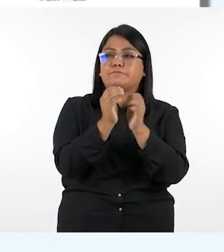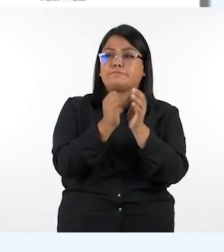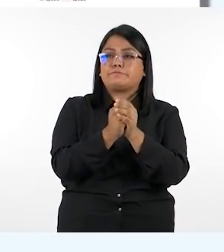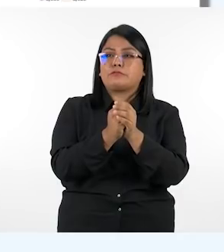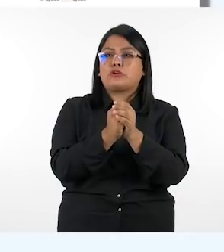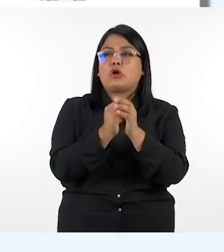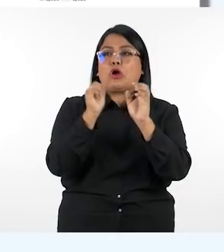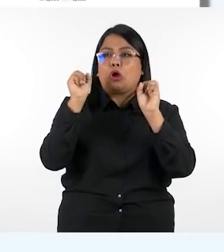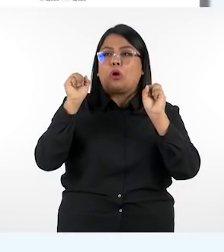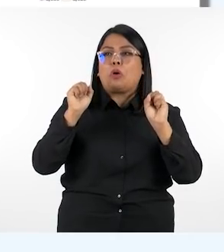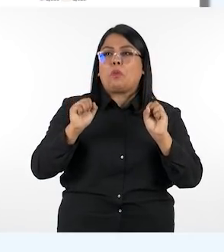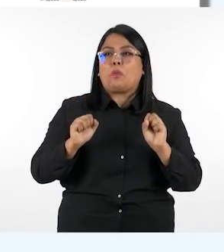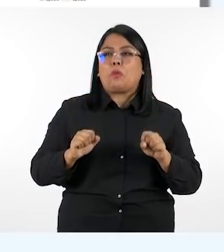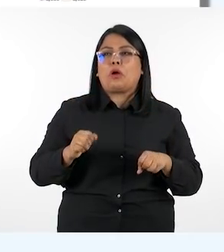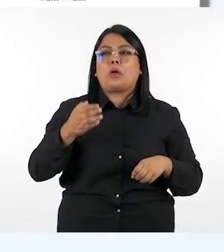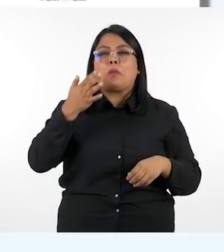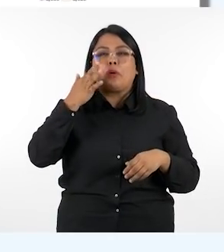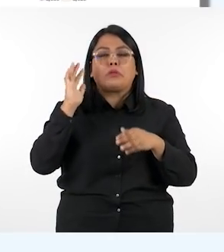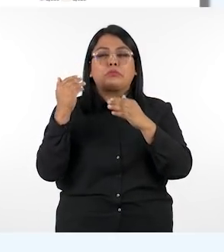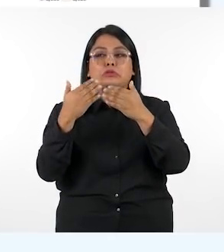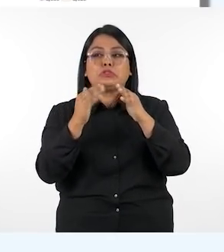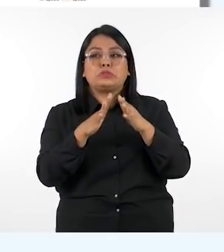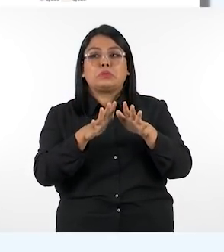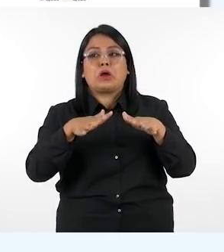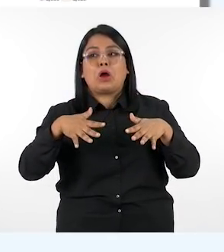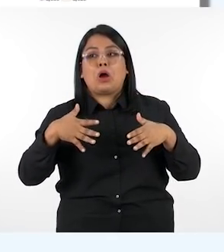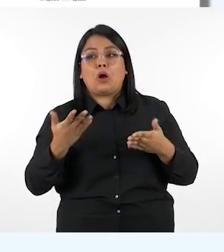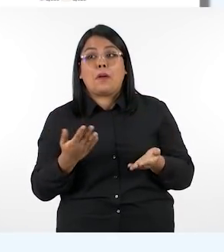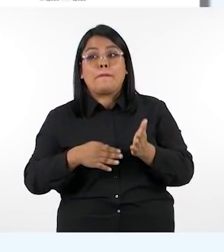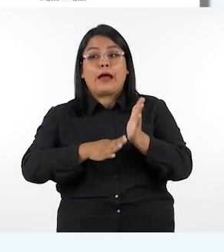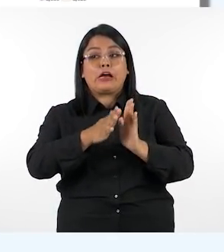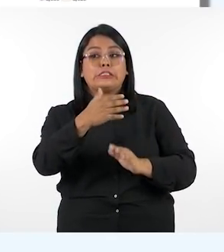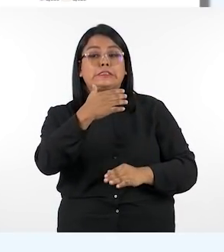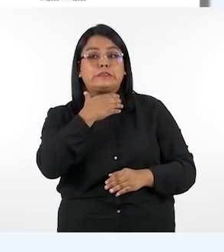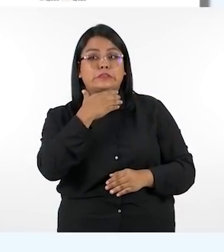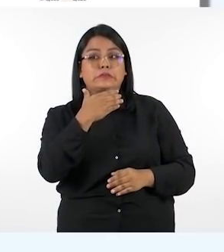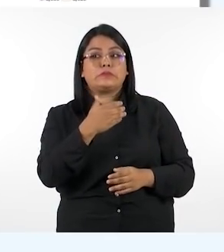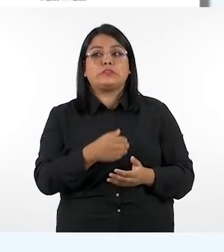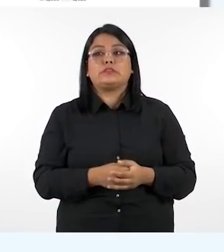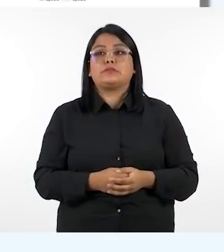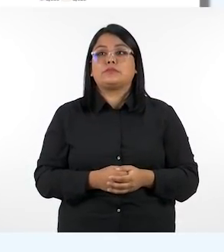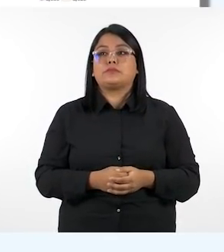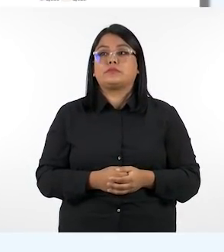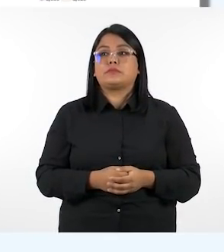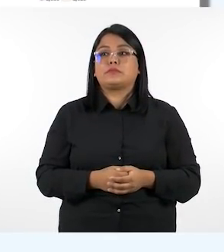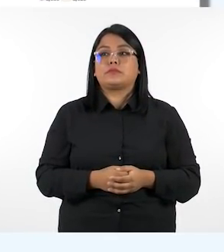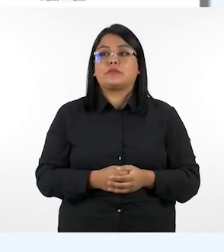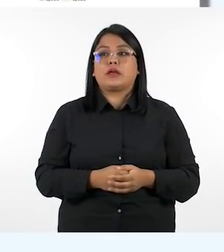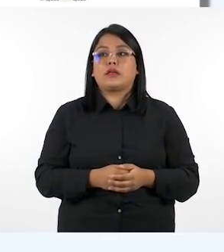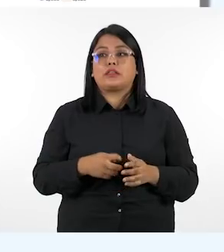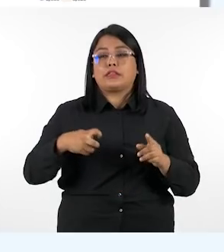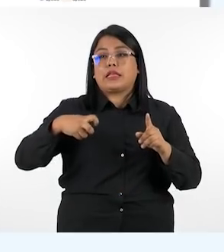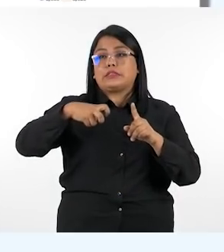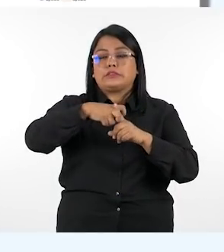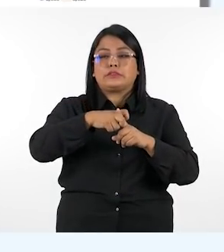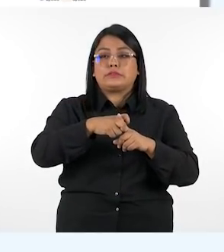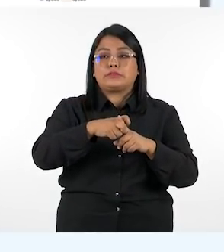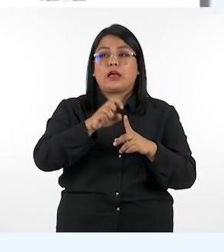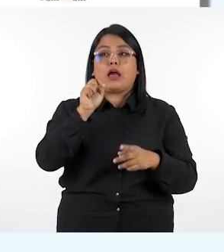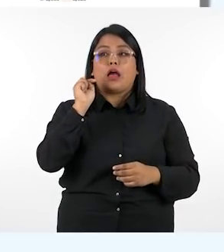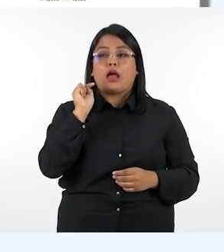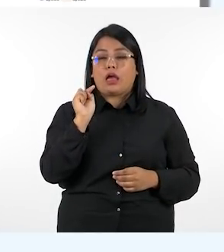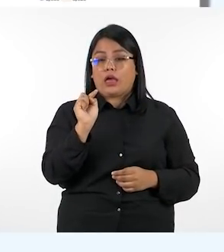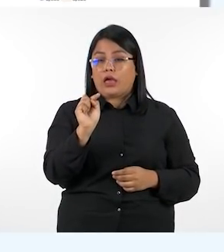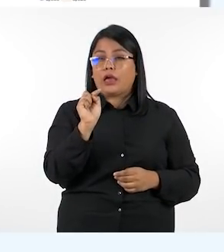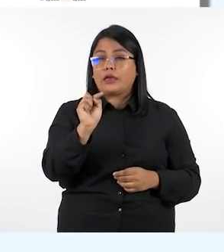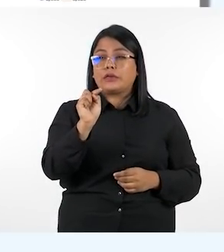problema inicial el cual puede ser un caso diferente o bien uno con mayor dificultad desafíate